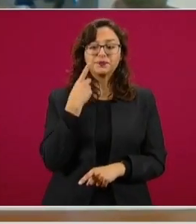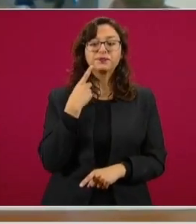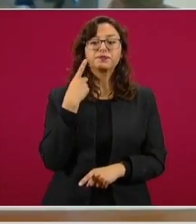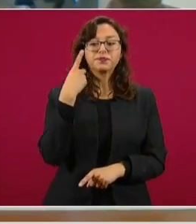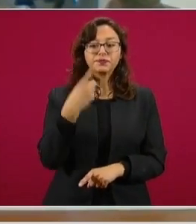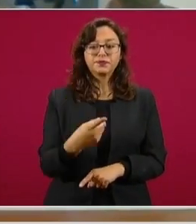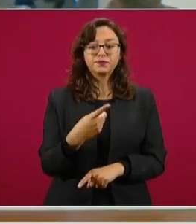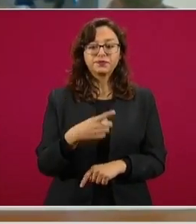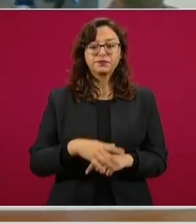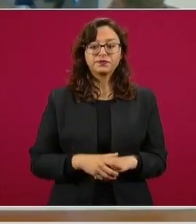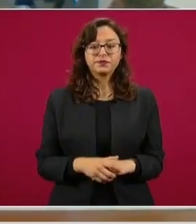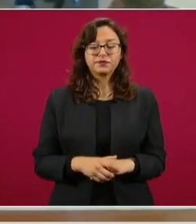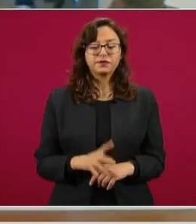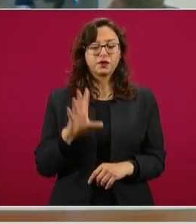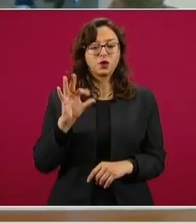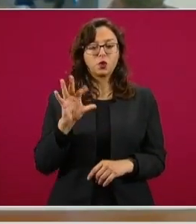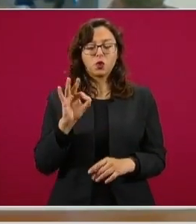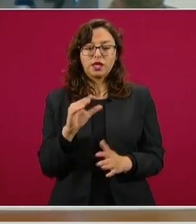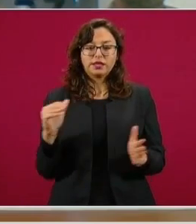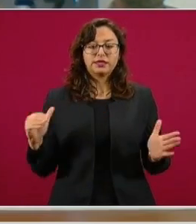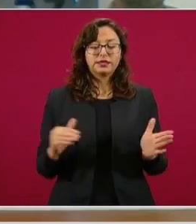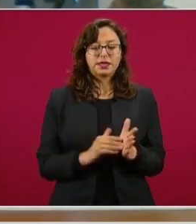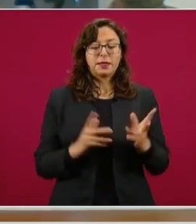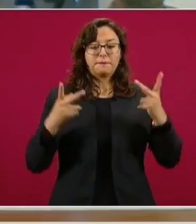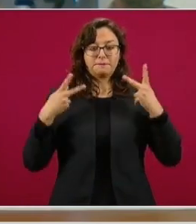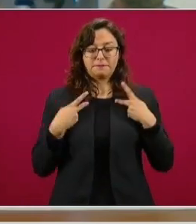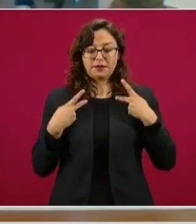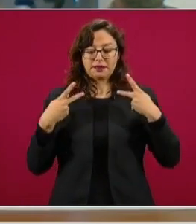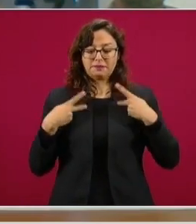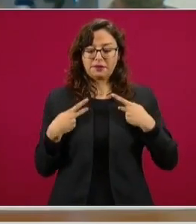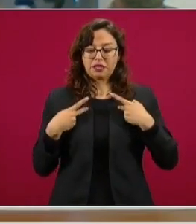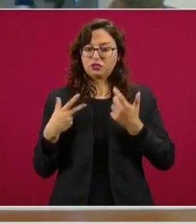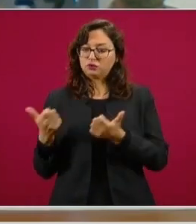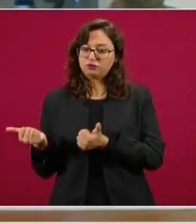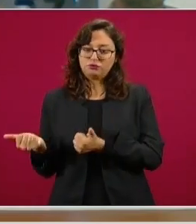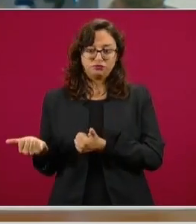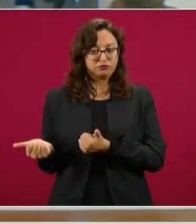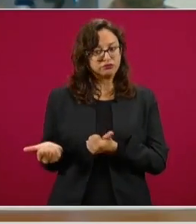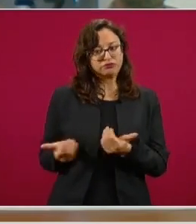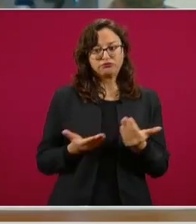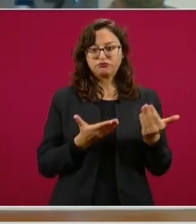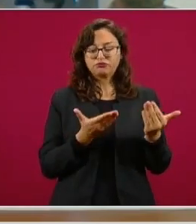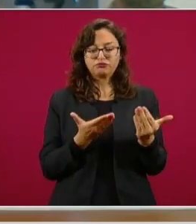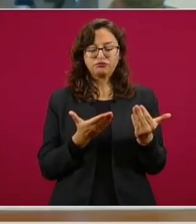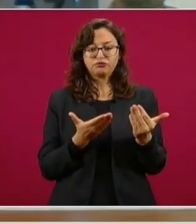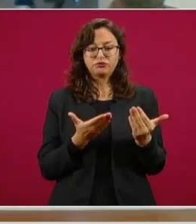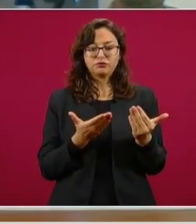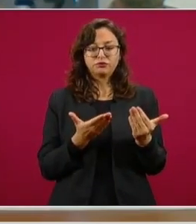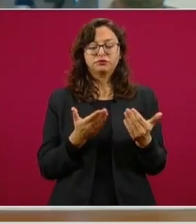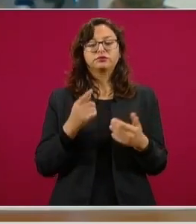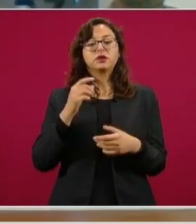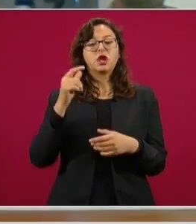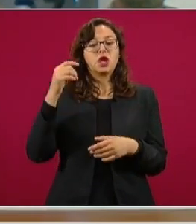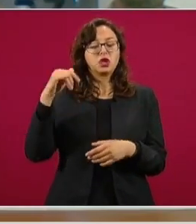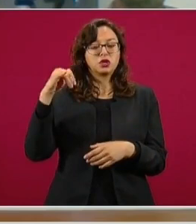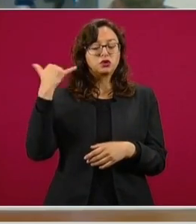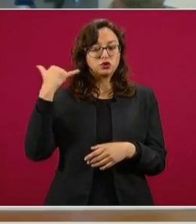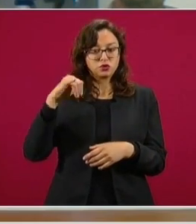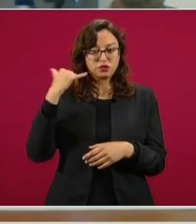promedio de más de 40.000 personas evacuadas en el estado de Quintana Roo y en Yucatán